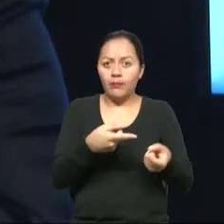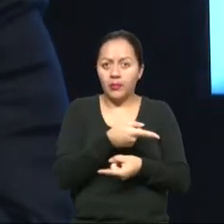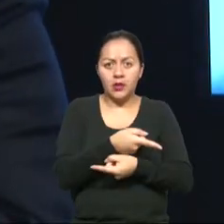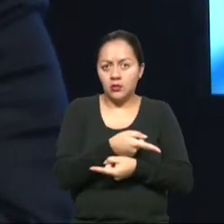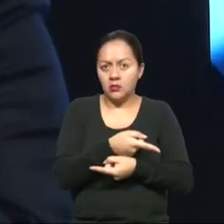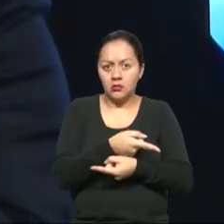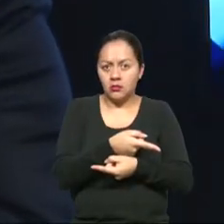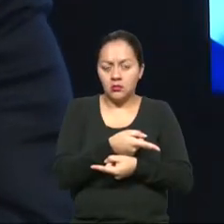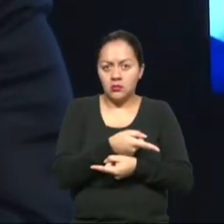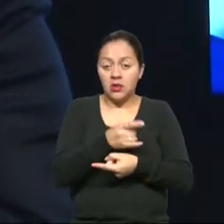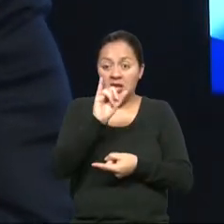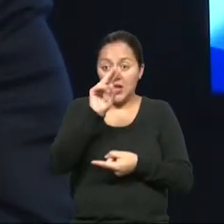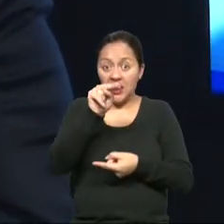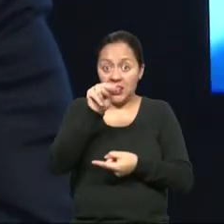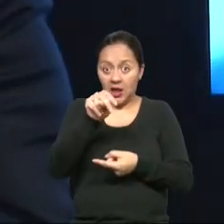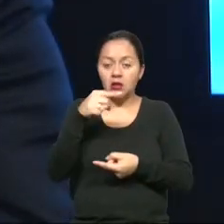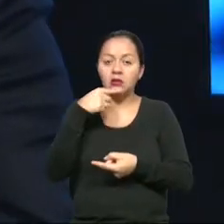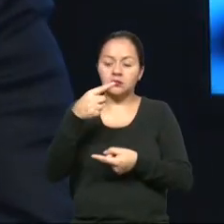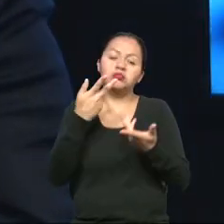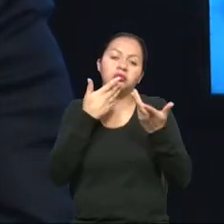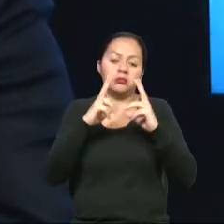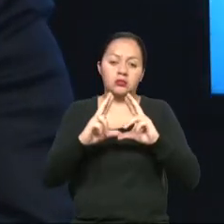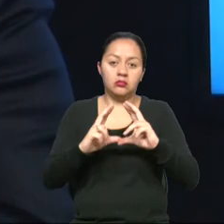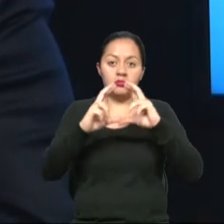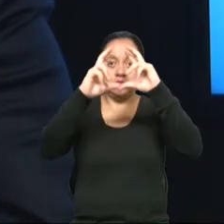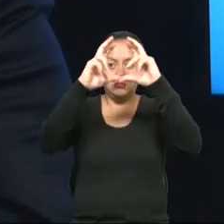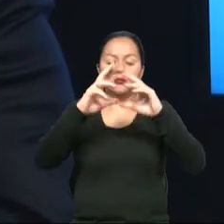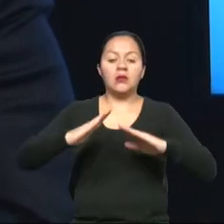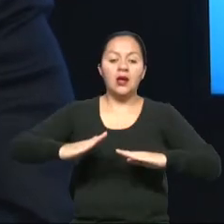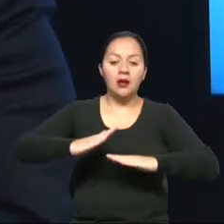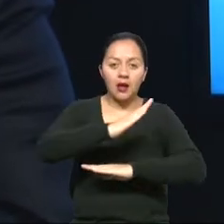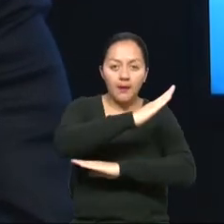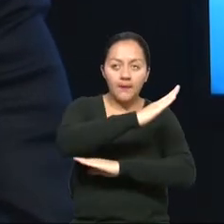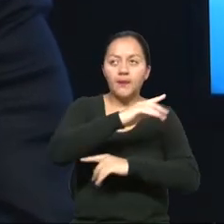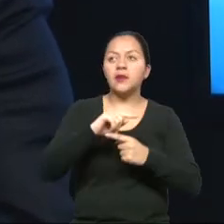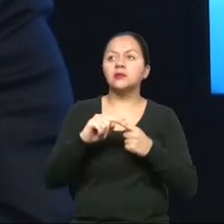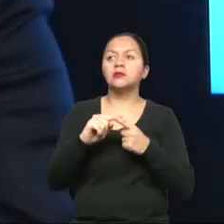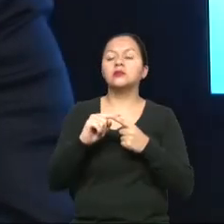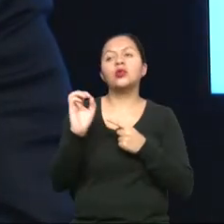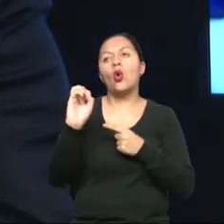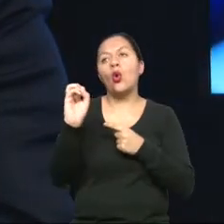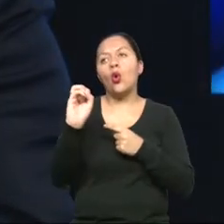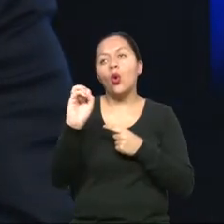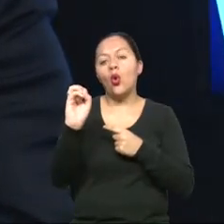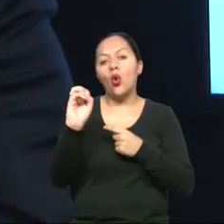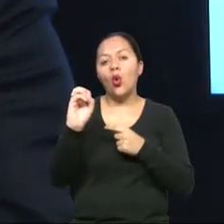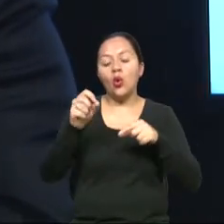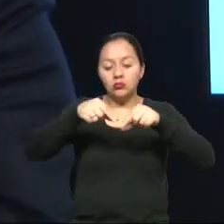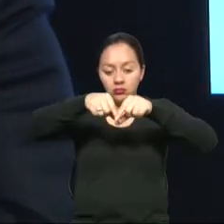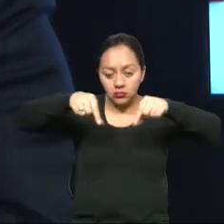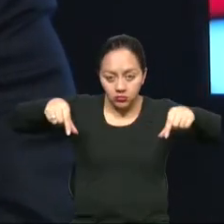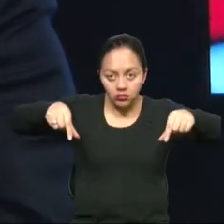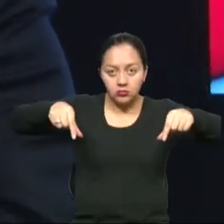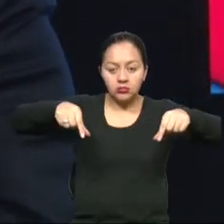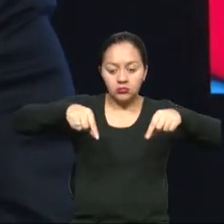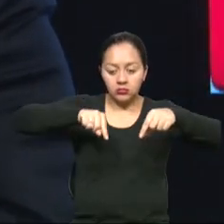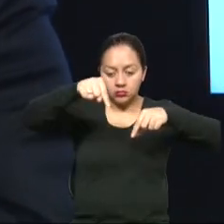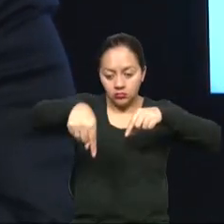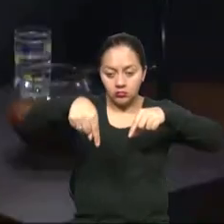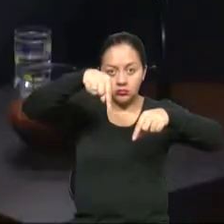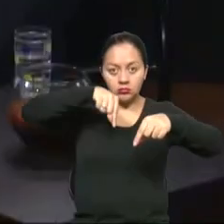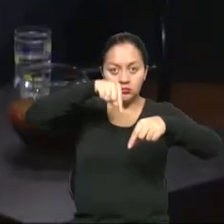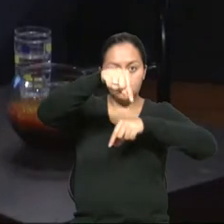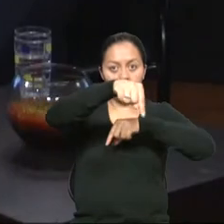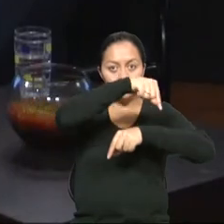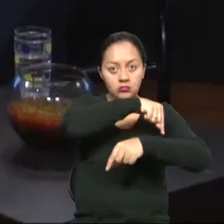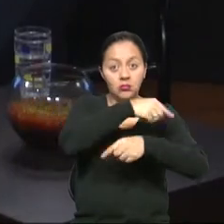exigencia del control de elevadores, de rampas, hablemos de bordillos. No cumplen cuando hacen